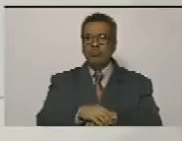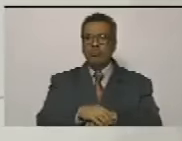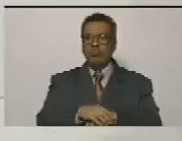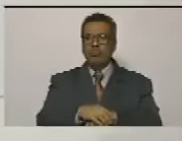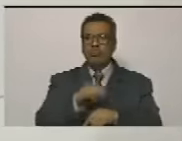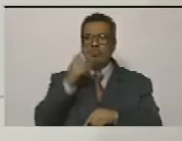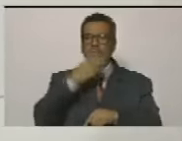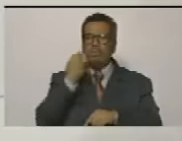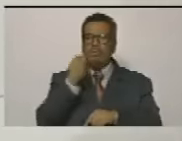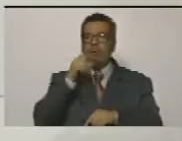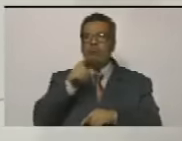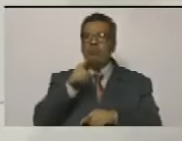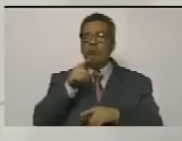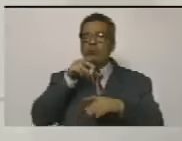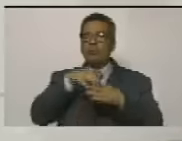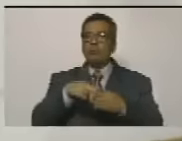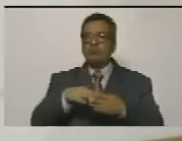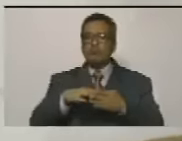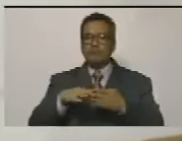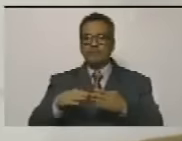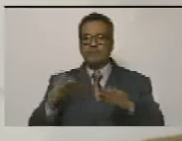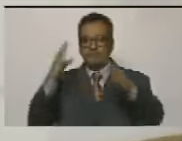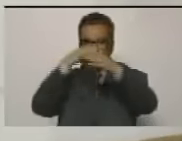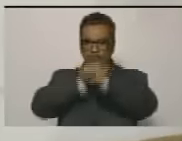la joven que va a un sitio nocturno